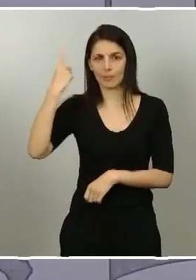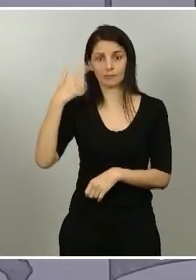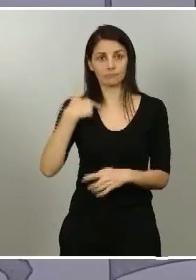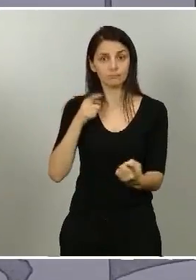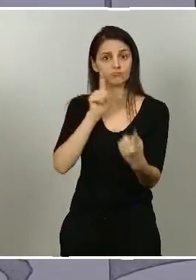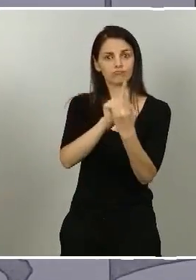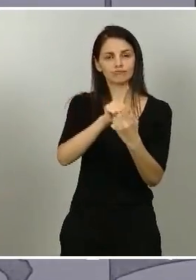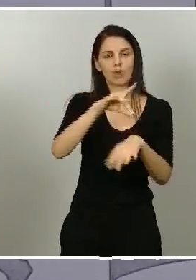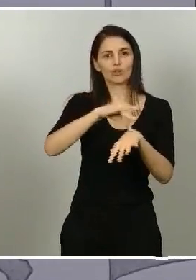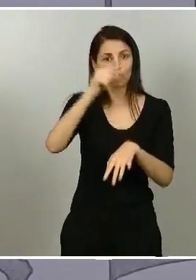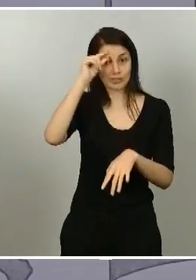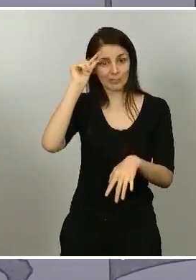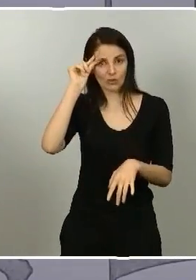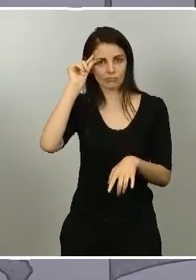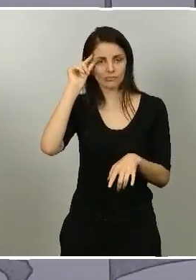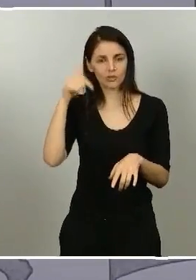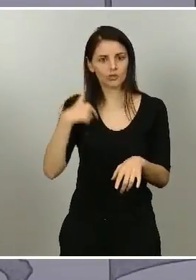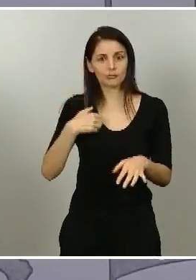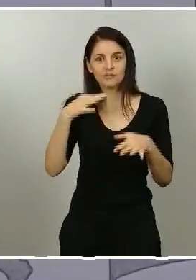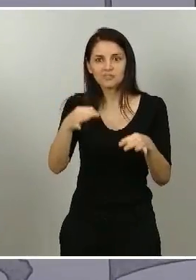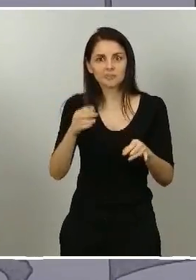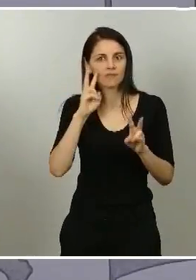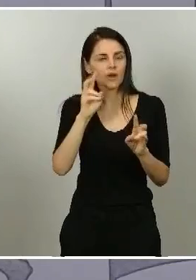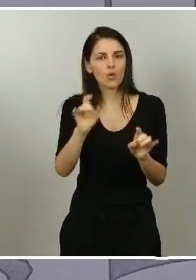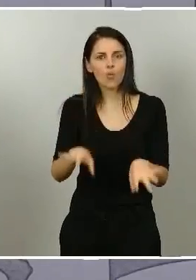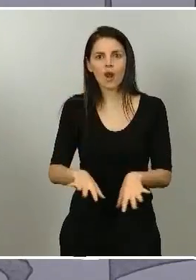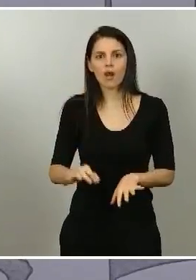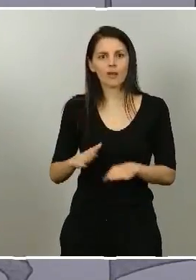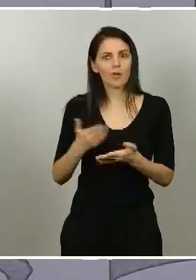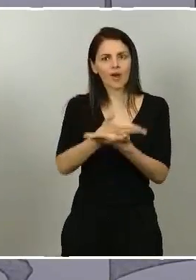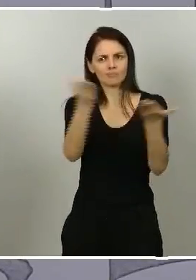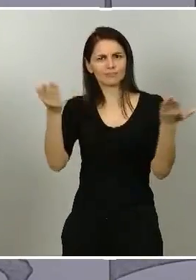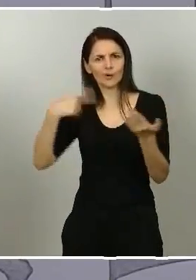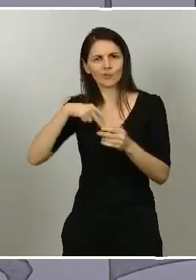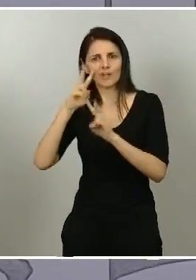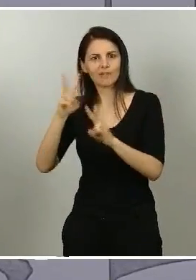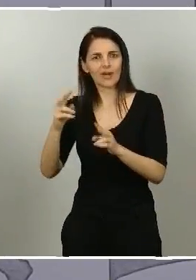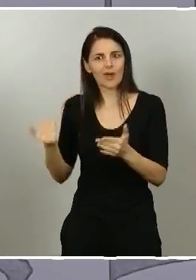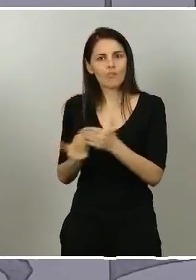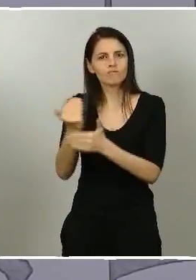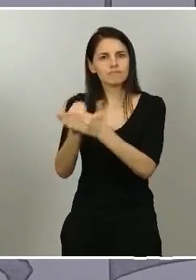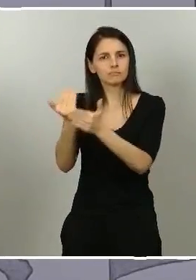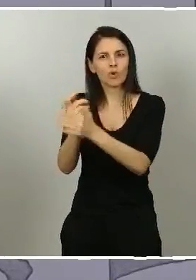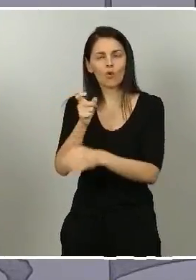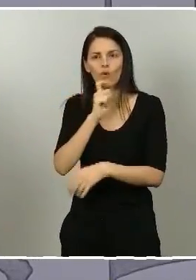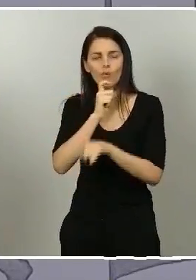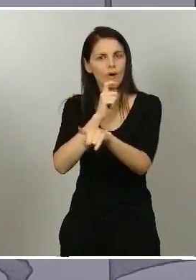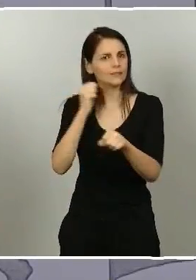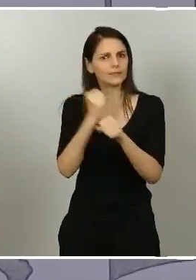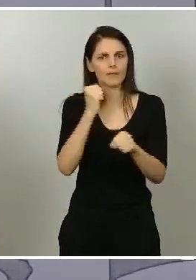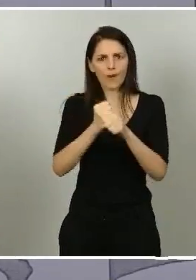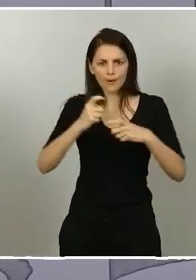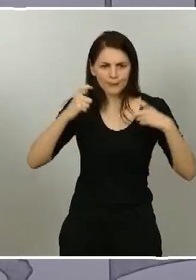diario el conjunto de españoles y españolas, entregado a su trabajo y entregado al bien común, pensando en el país